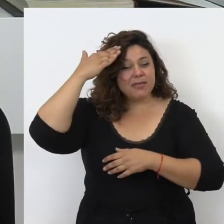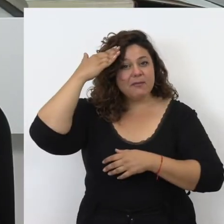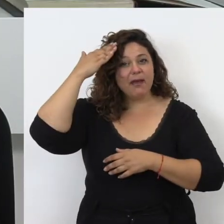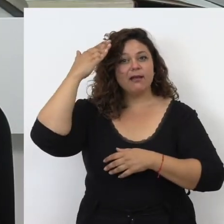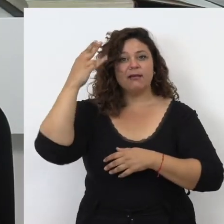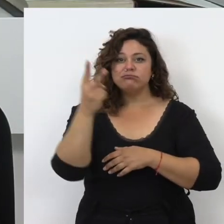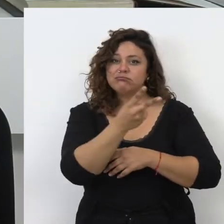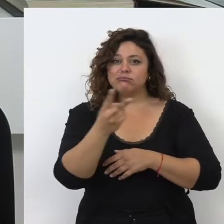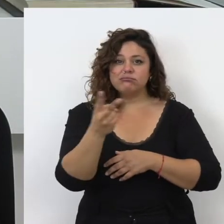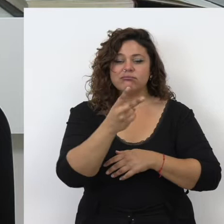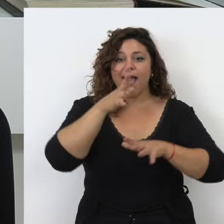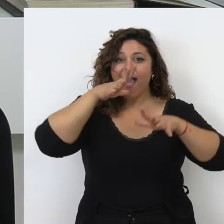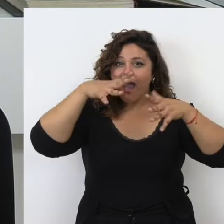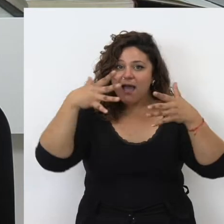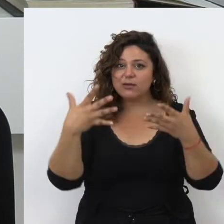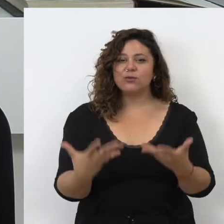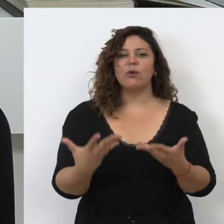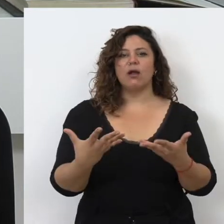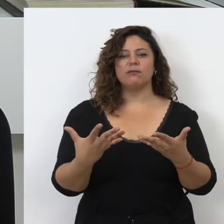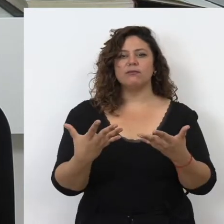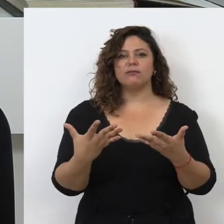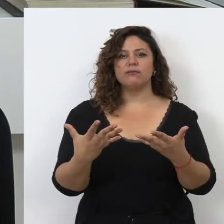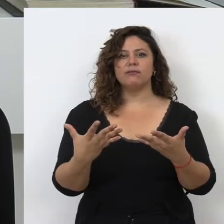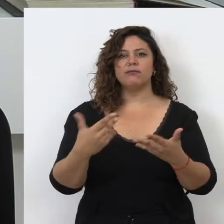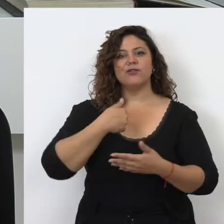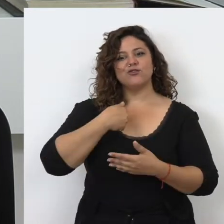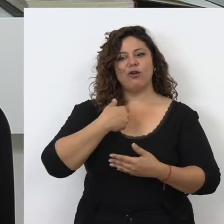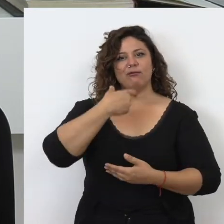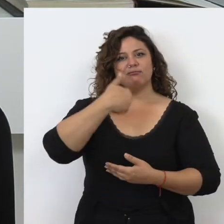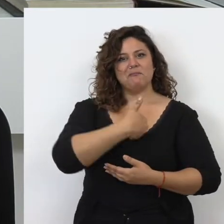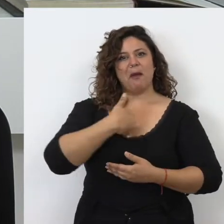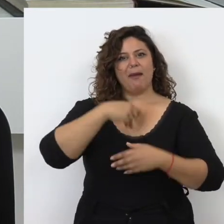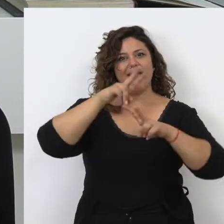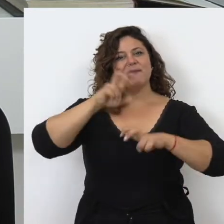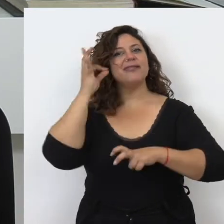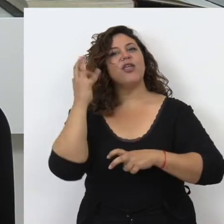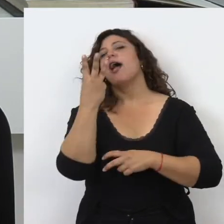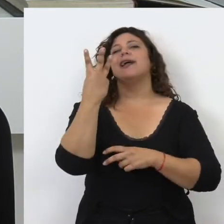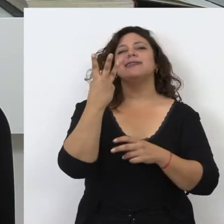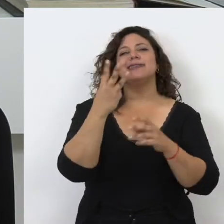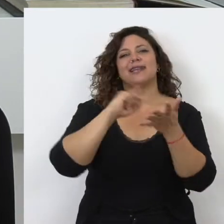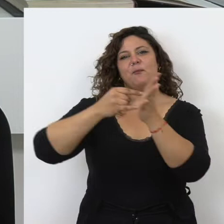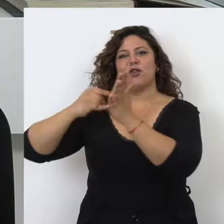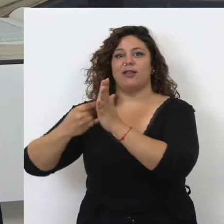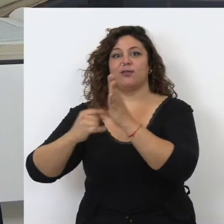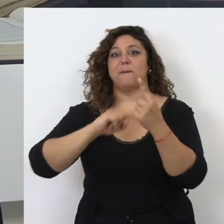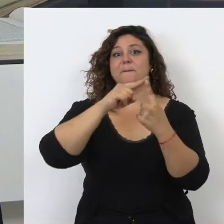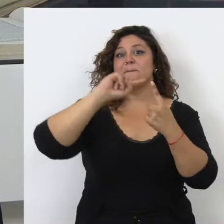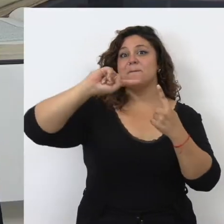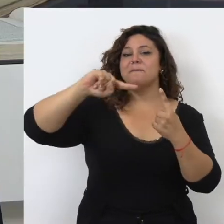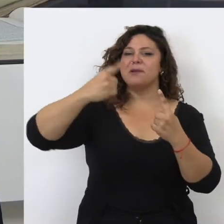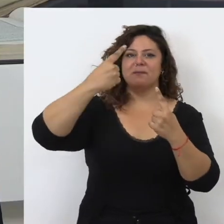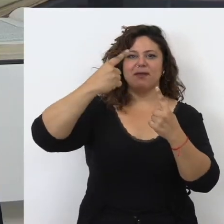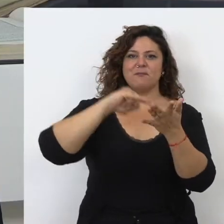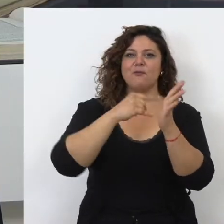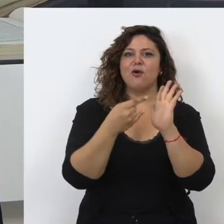principales, pues actualmente estoy como investigadora en tres proyectos, el primero de